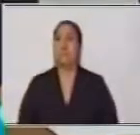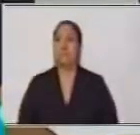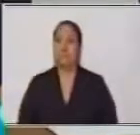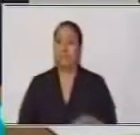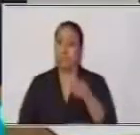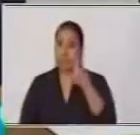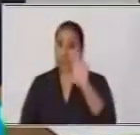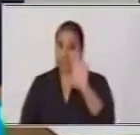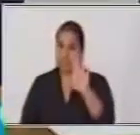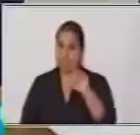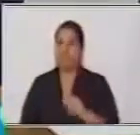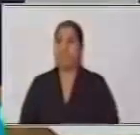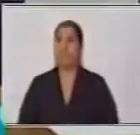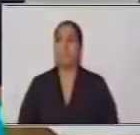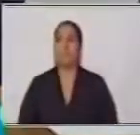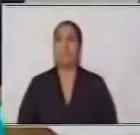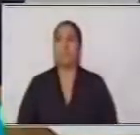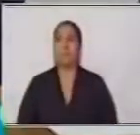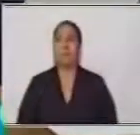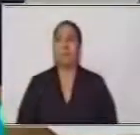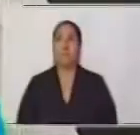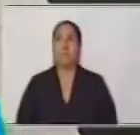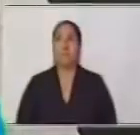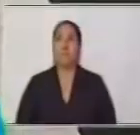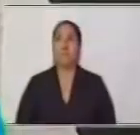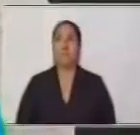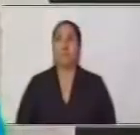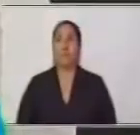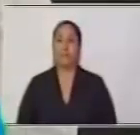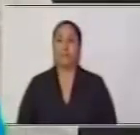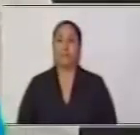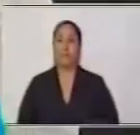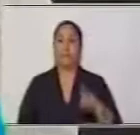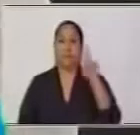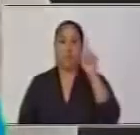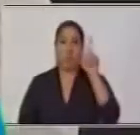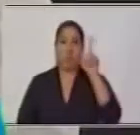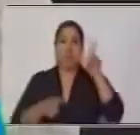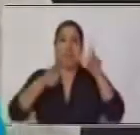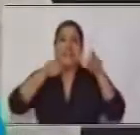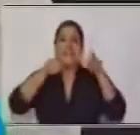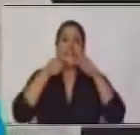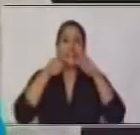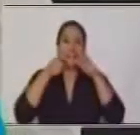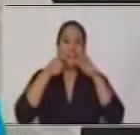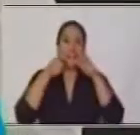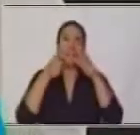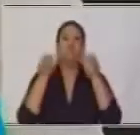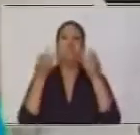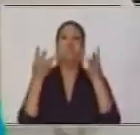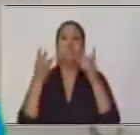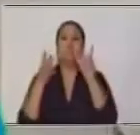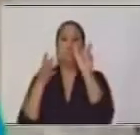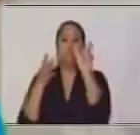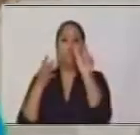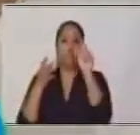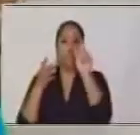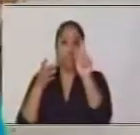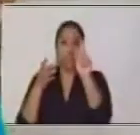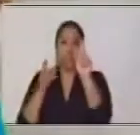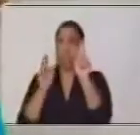entonces, una tostada dijimos que valía dos quetzales.